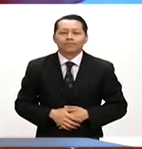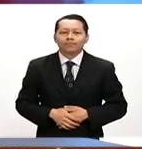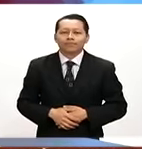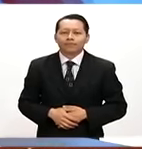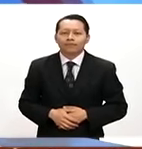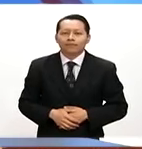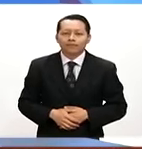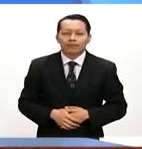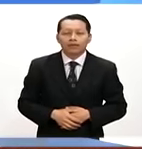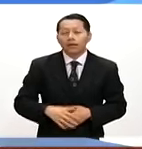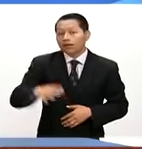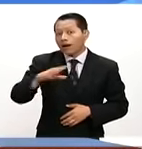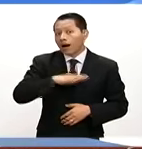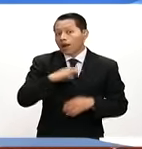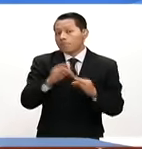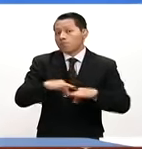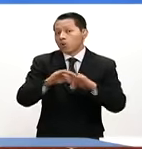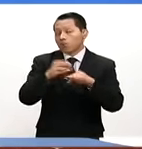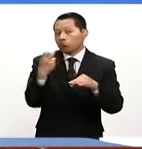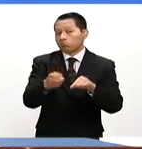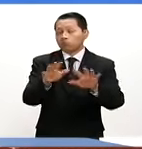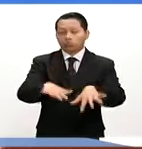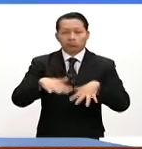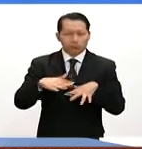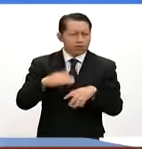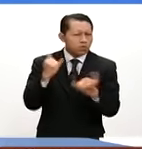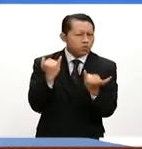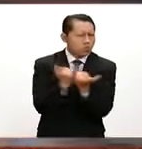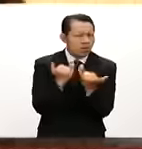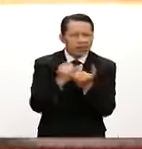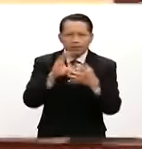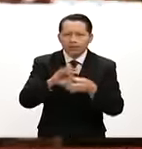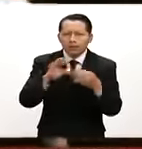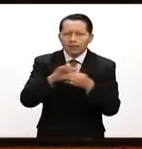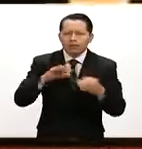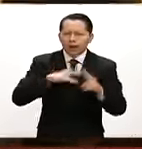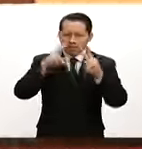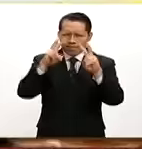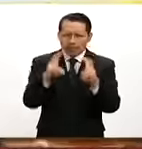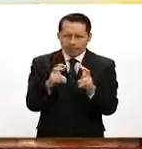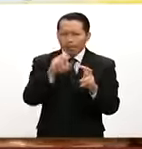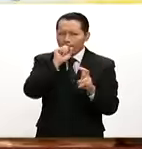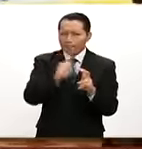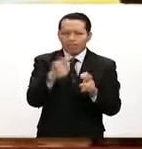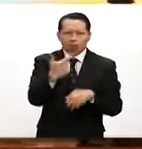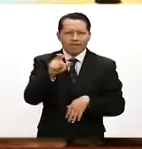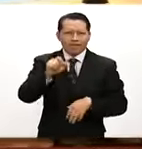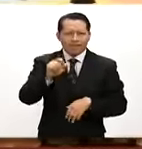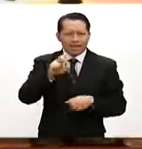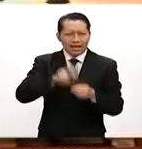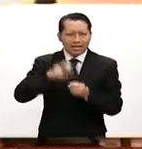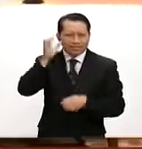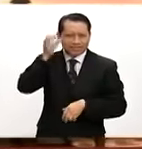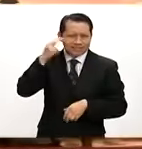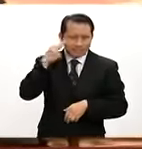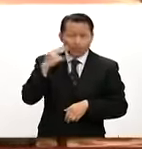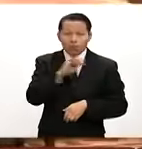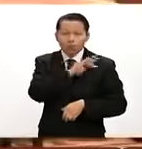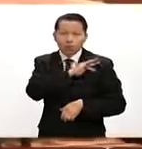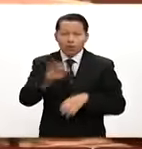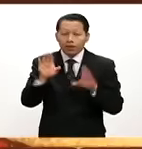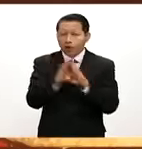Un evento muy importante y déjeme comentarle que son muchos los temas que se trataron en la cumbre del G-20 en China, entre ellos la